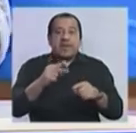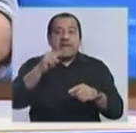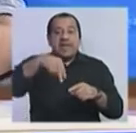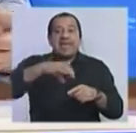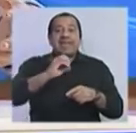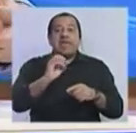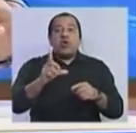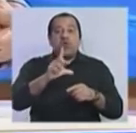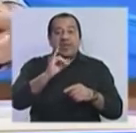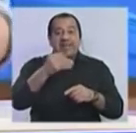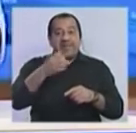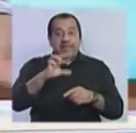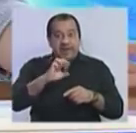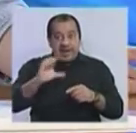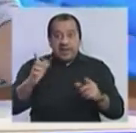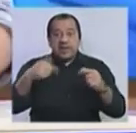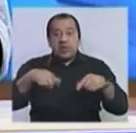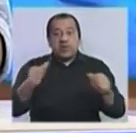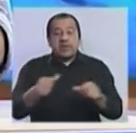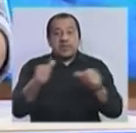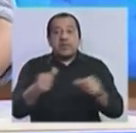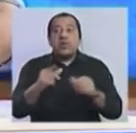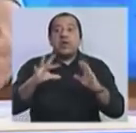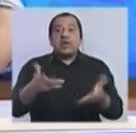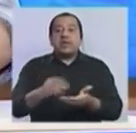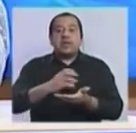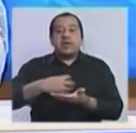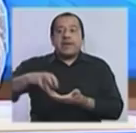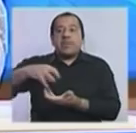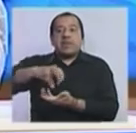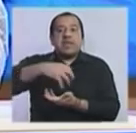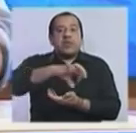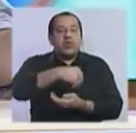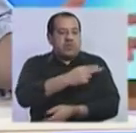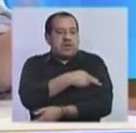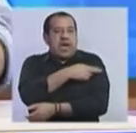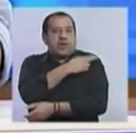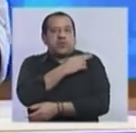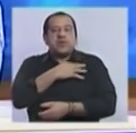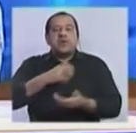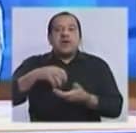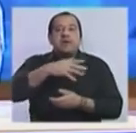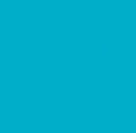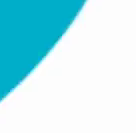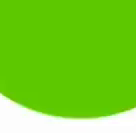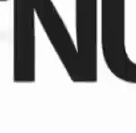autoritaria que lo que está haciendo hoy es repartiéndose cargos para ver si pueden sacar al Frente Amplio del Gobierno.